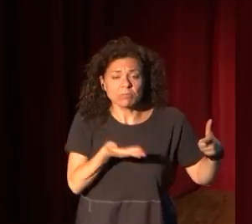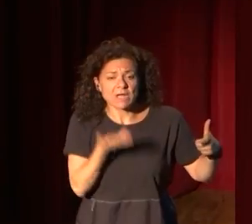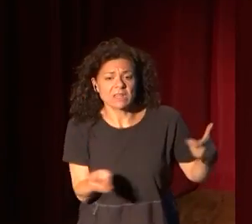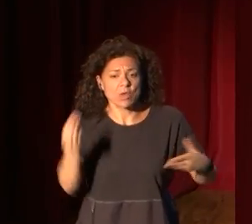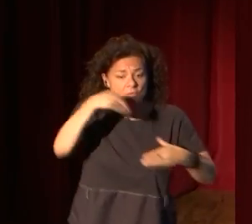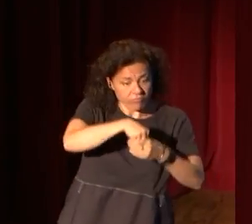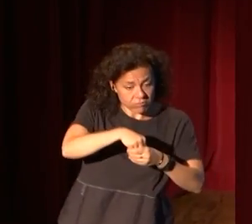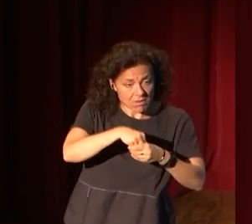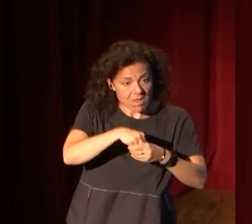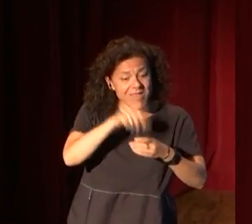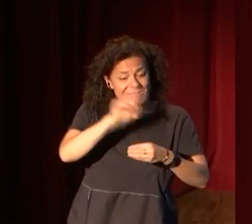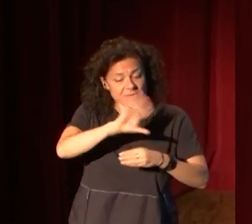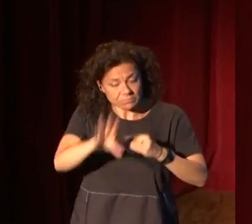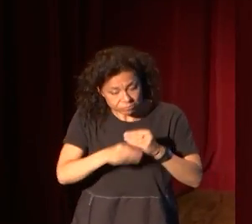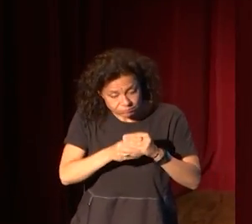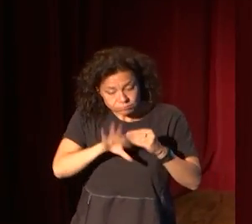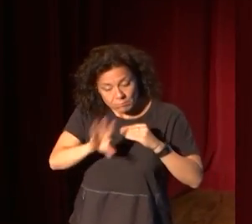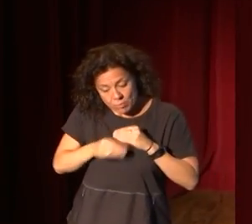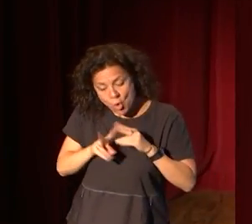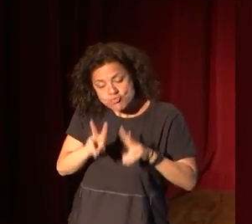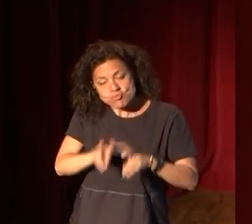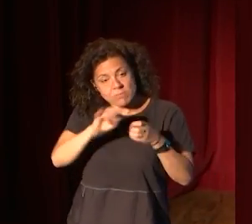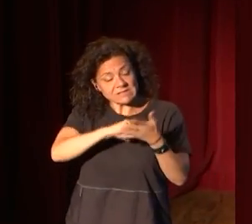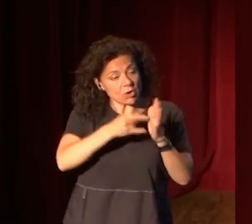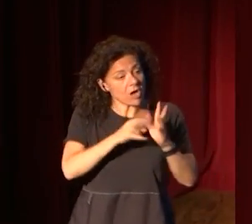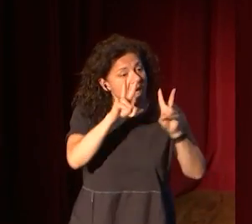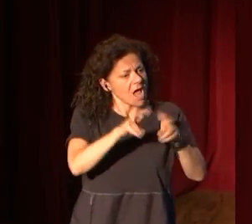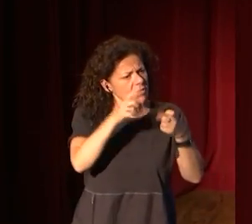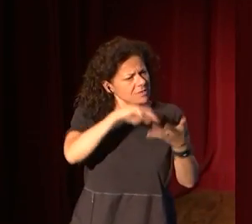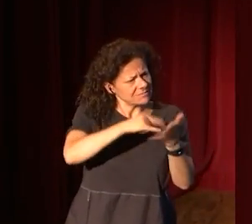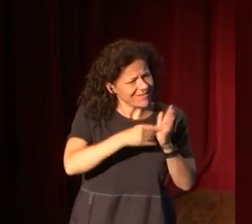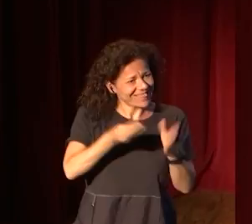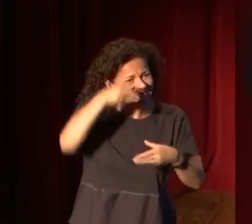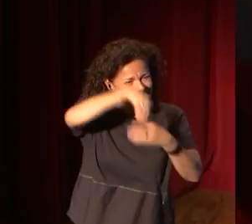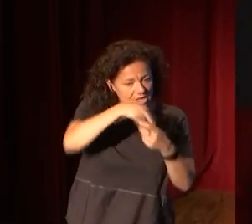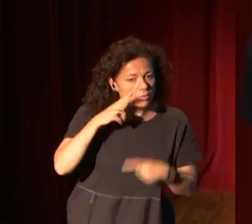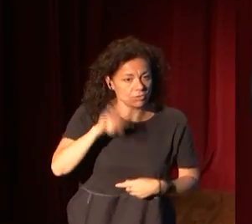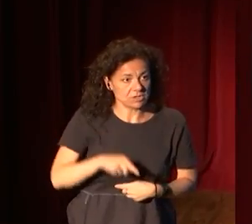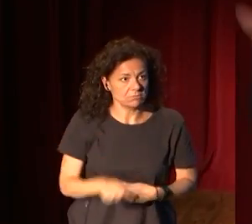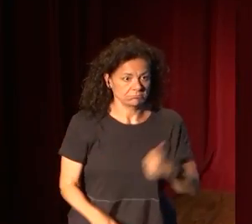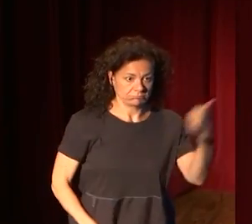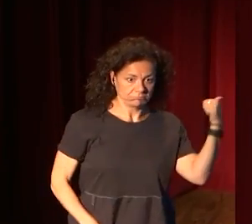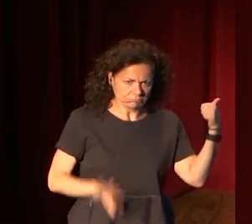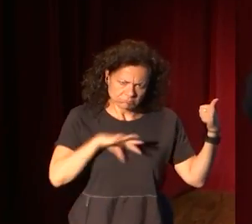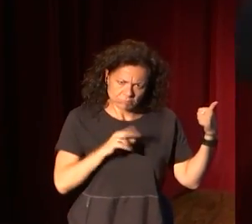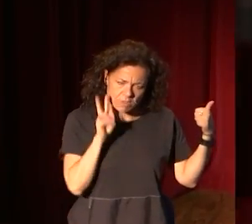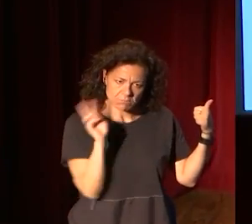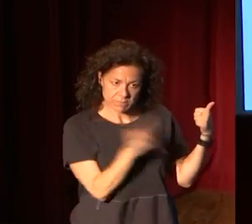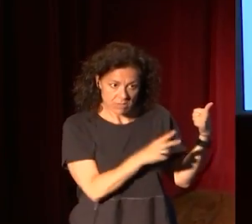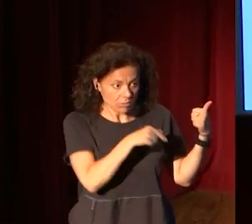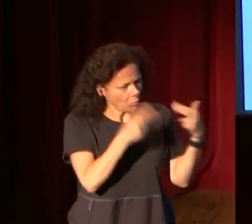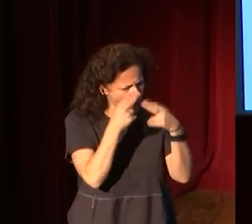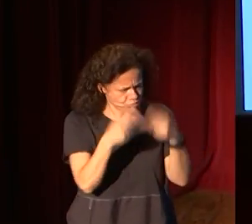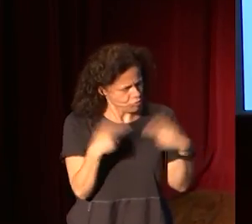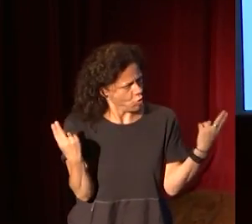implementación de nuevas tecnologías y de nuevos dispositivos en un museo. Y está aquí. Y lo pueden consultar. Y es público.